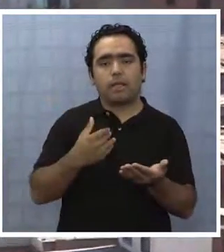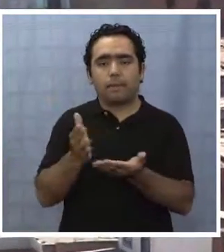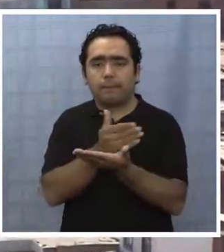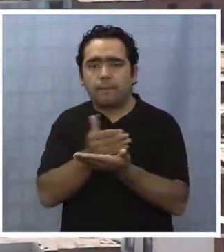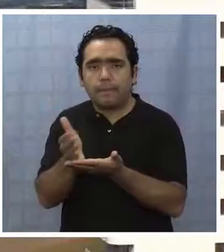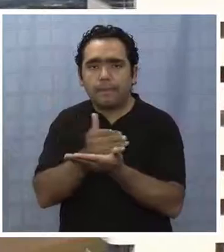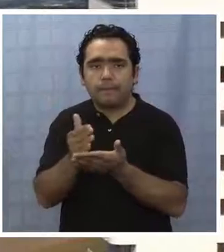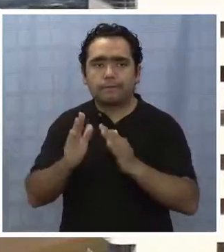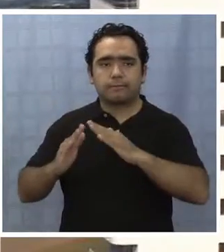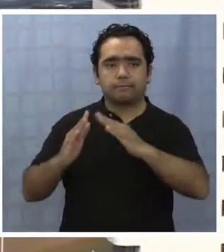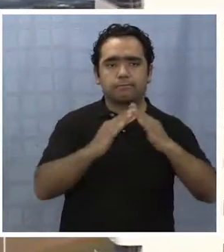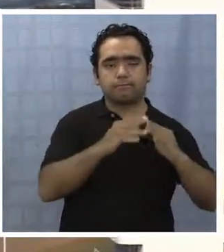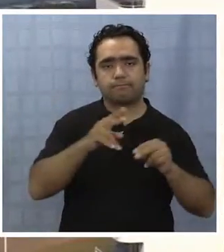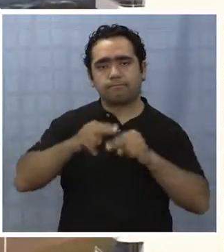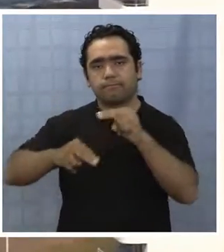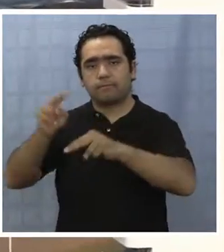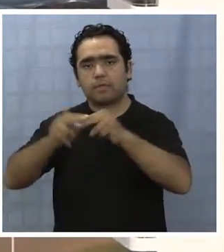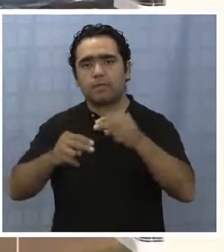urbana en la región.